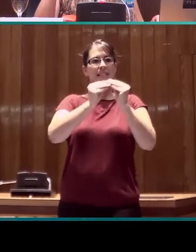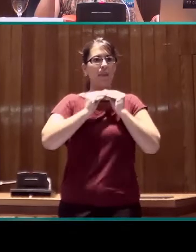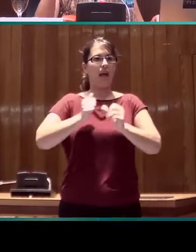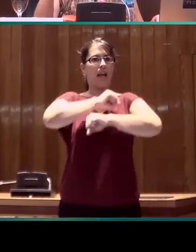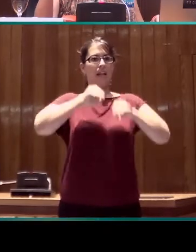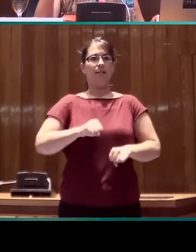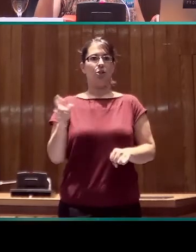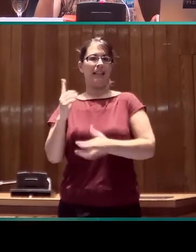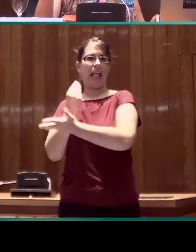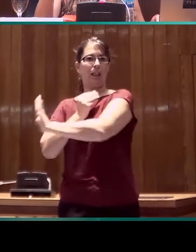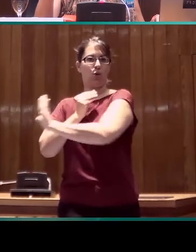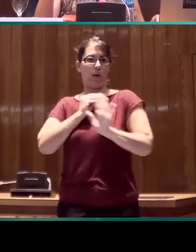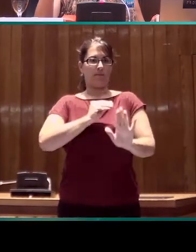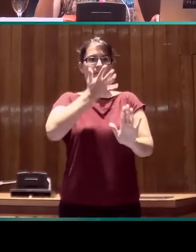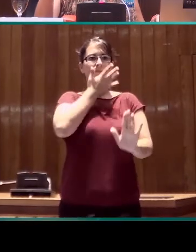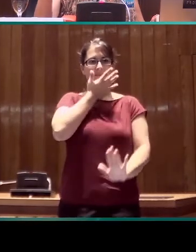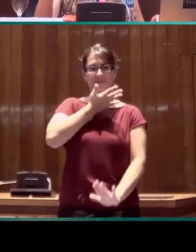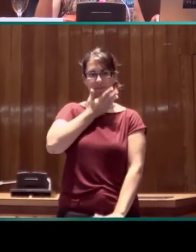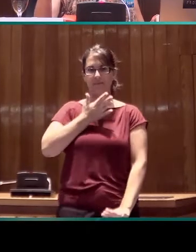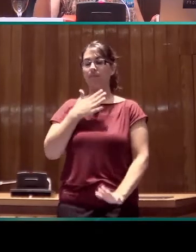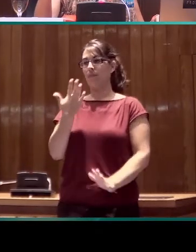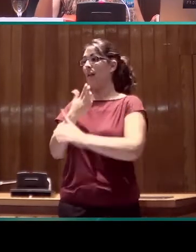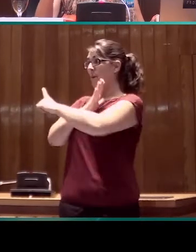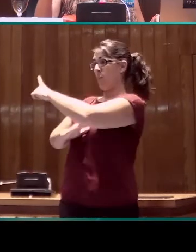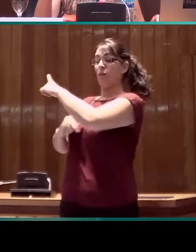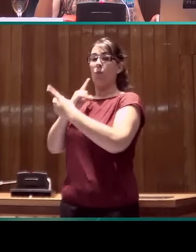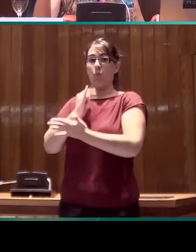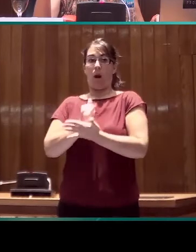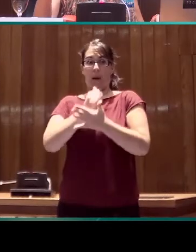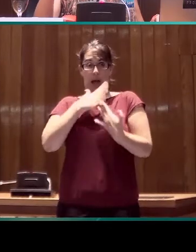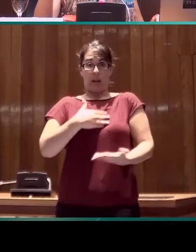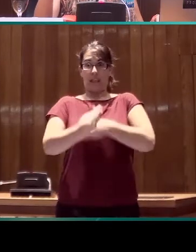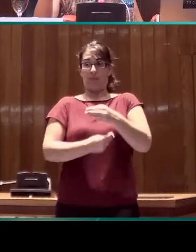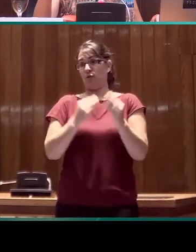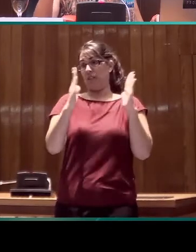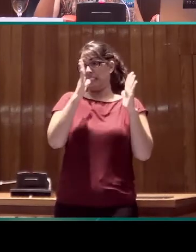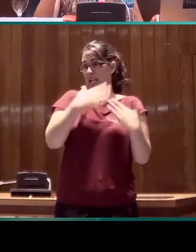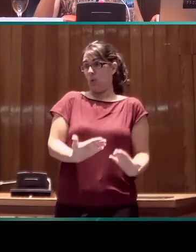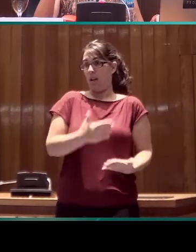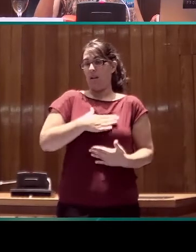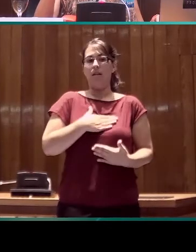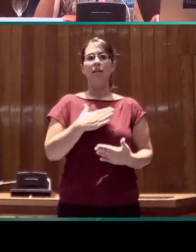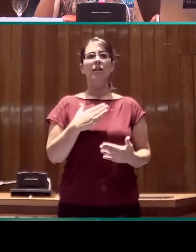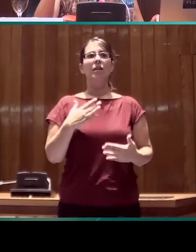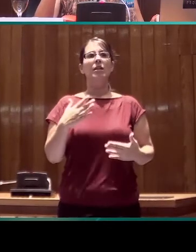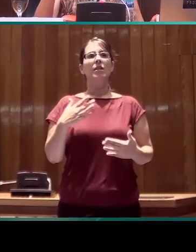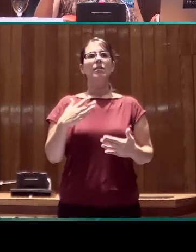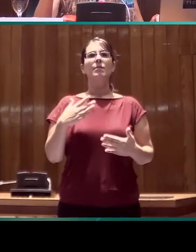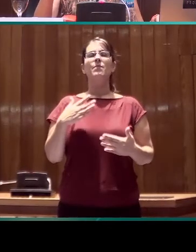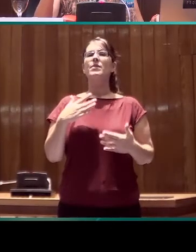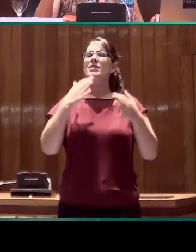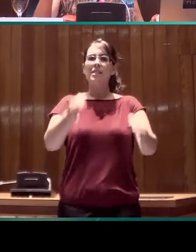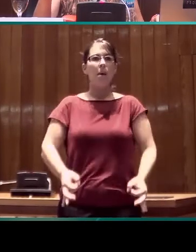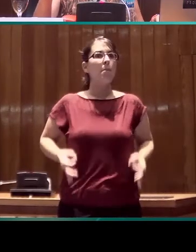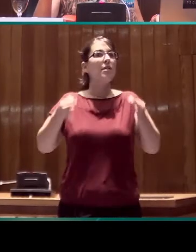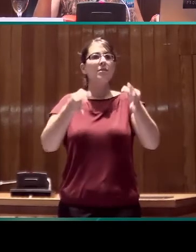De momento, para la prueba que estamos haciendo, para la fase en que estamos actualmente, estamos acudiendo siempre que